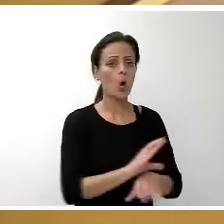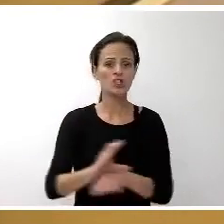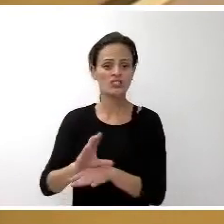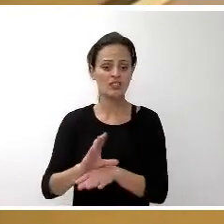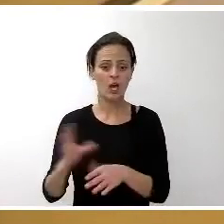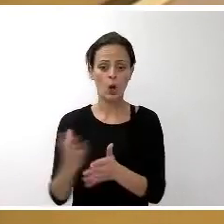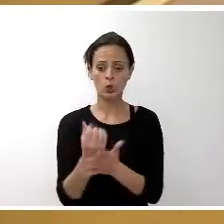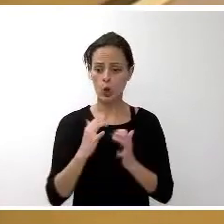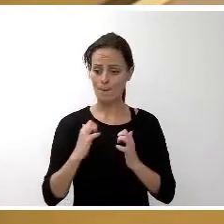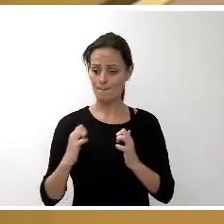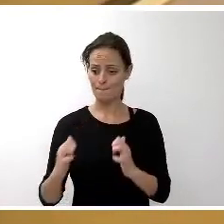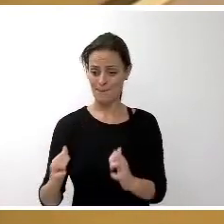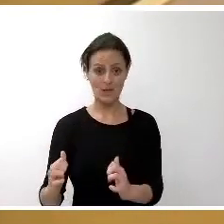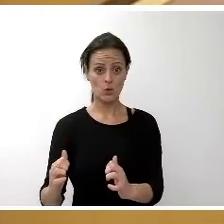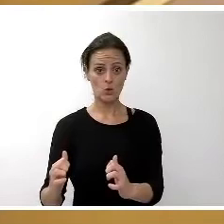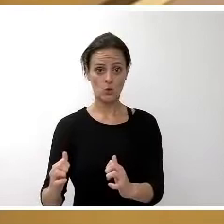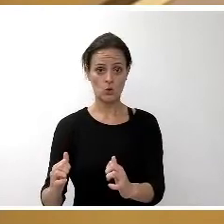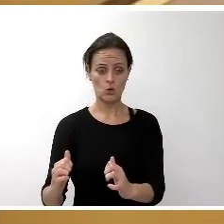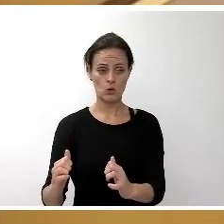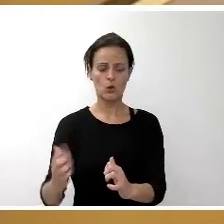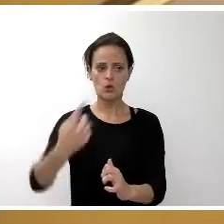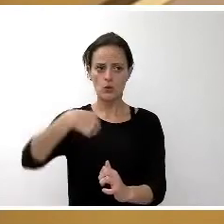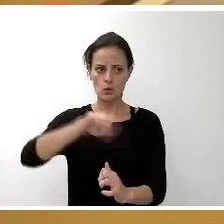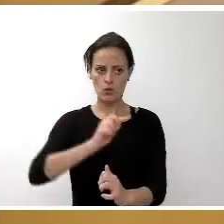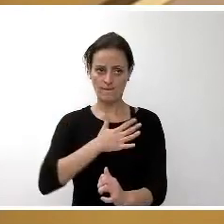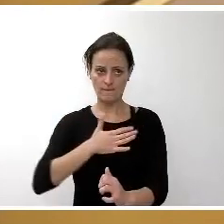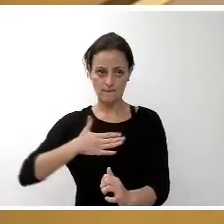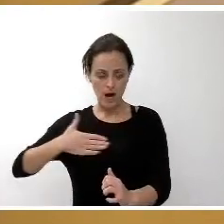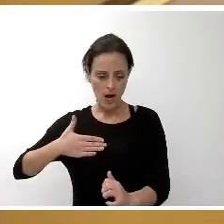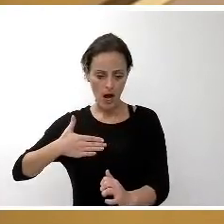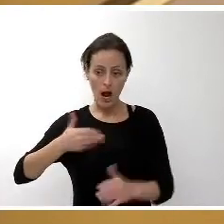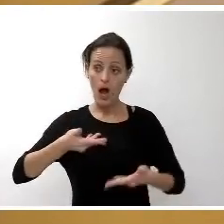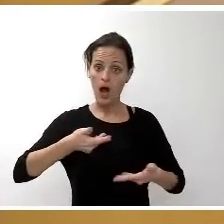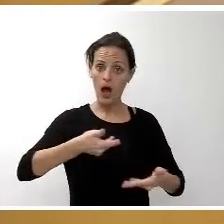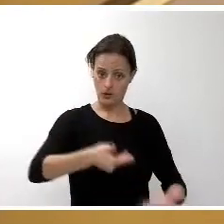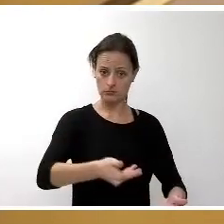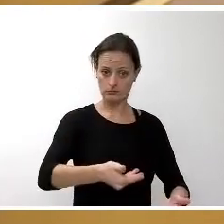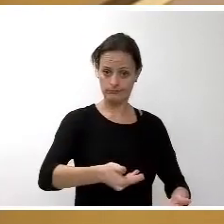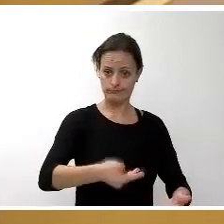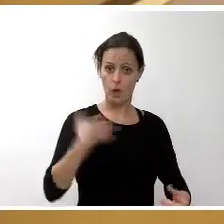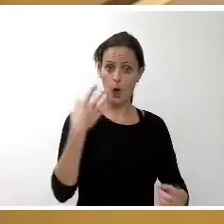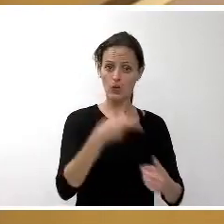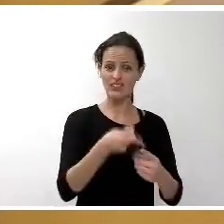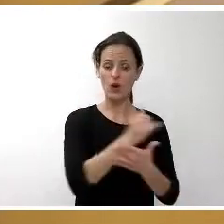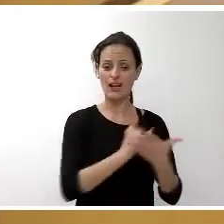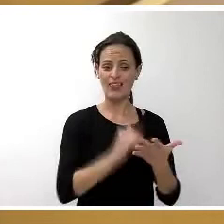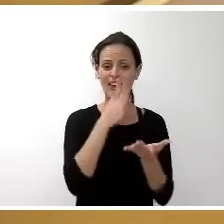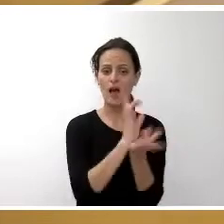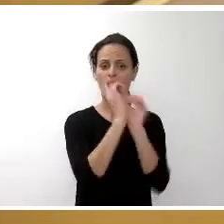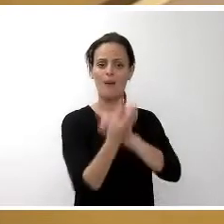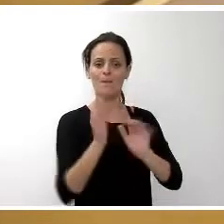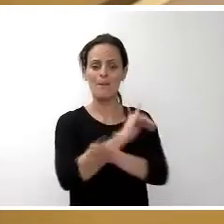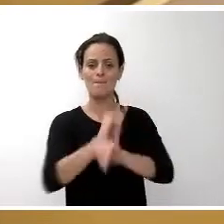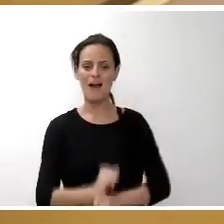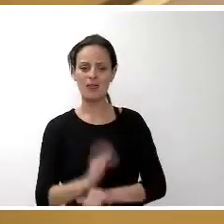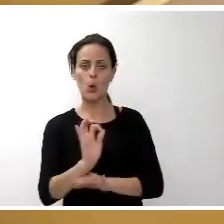en este pleno estamos dispuestos a ayudarles para que crisis cambie por paz o por